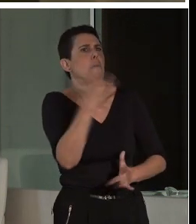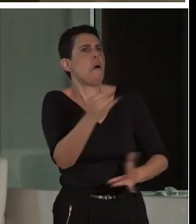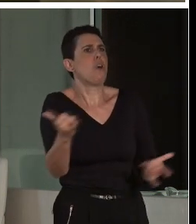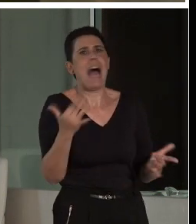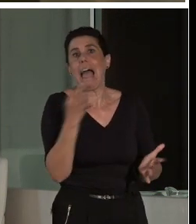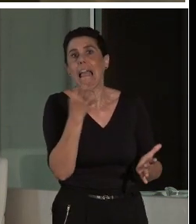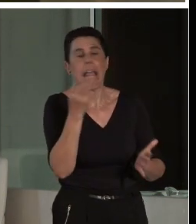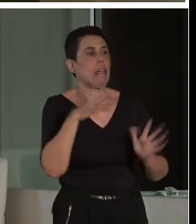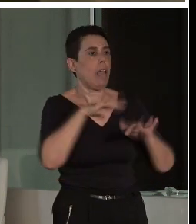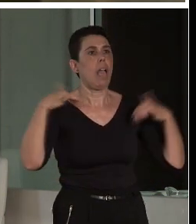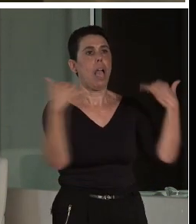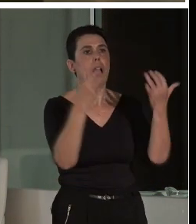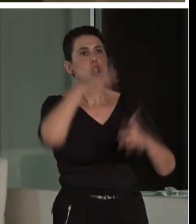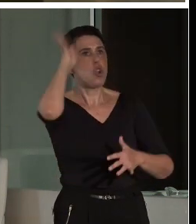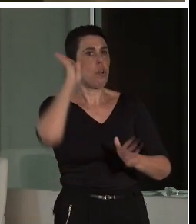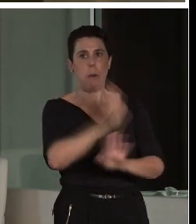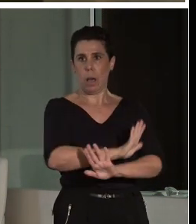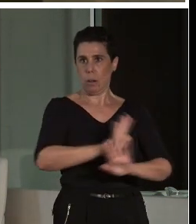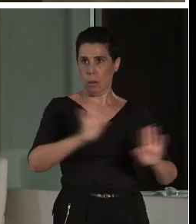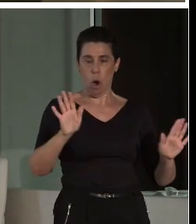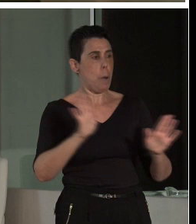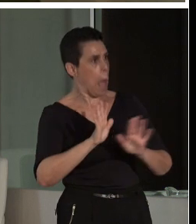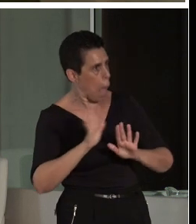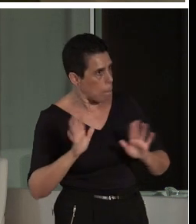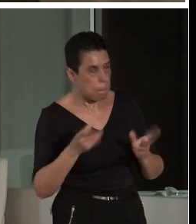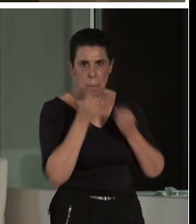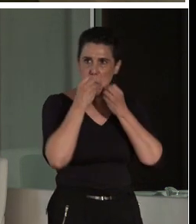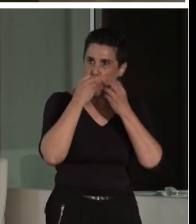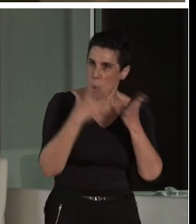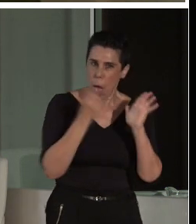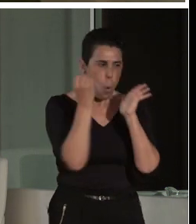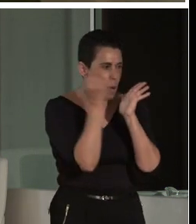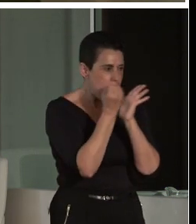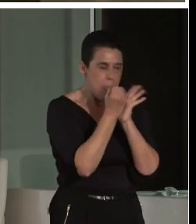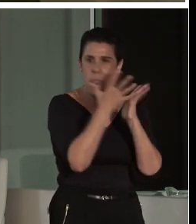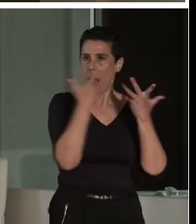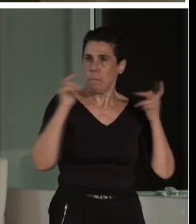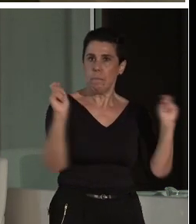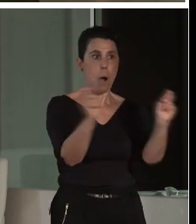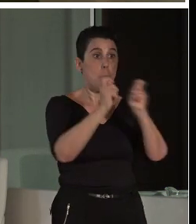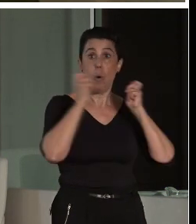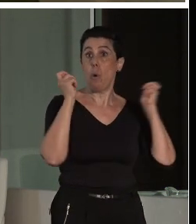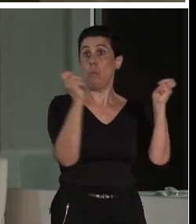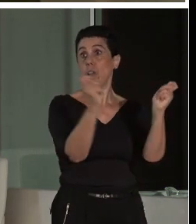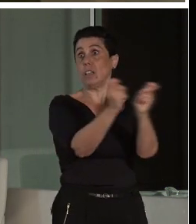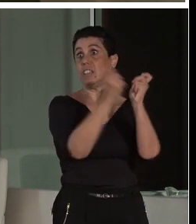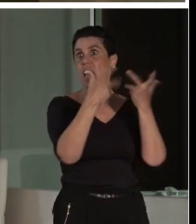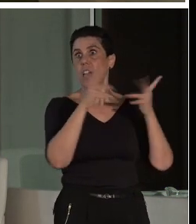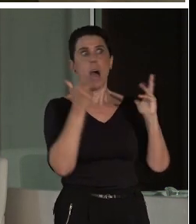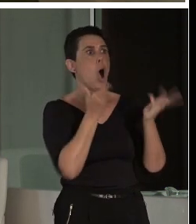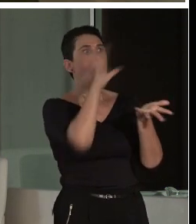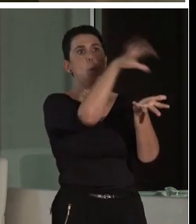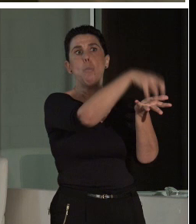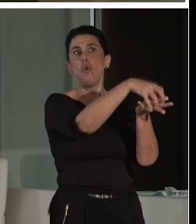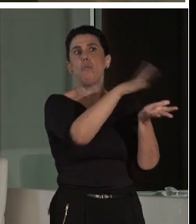romana. Y esa marca tan maravillosa, tan fantástica, que no solamente es monumento porque fue romano, sino porque tiene una